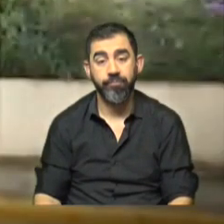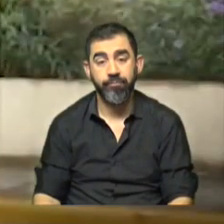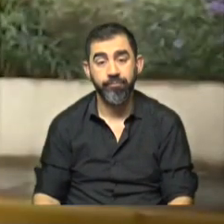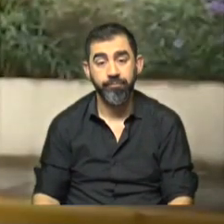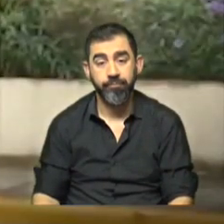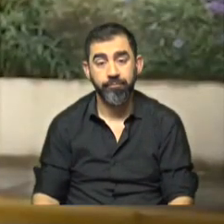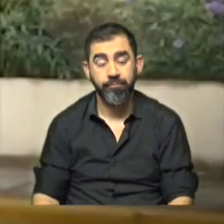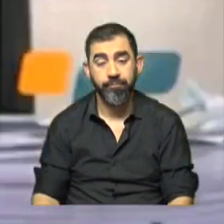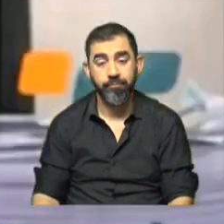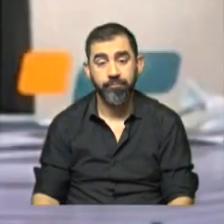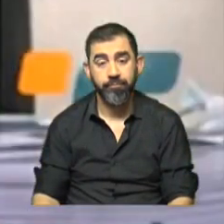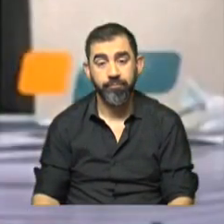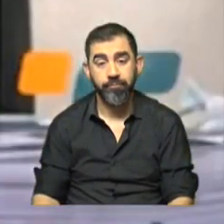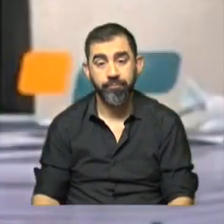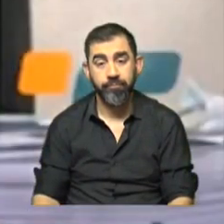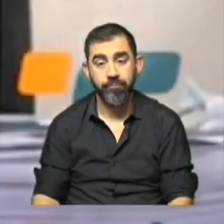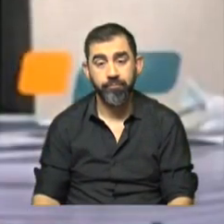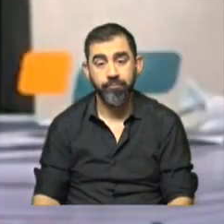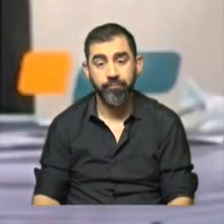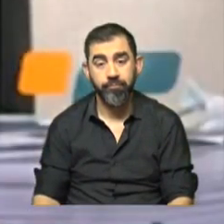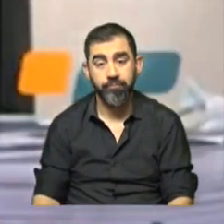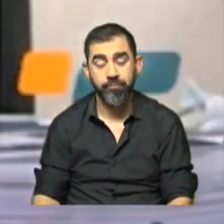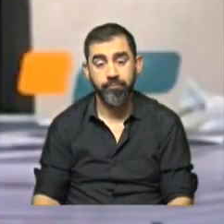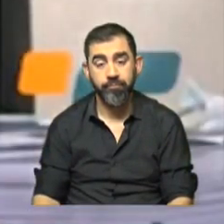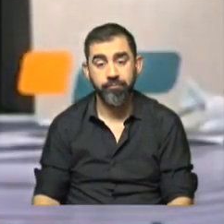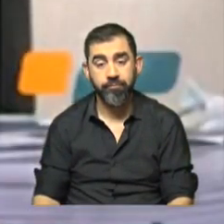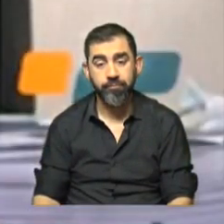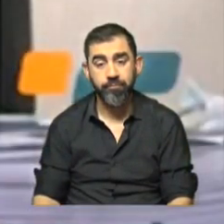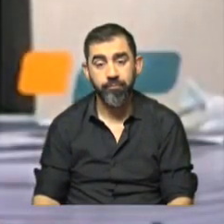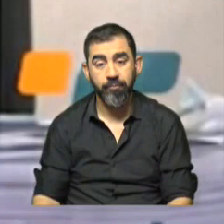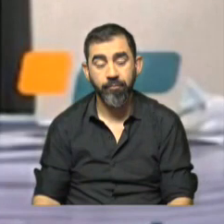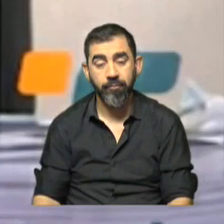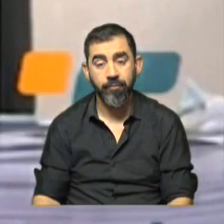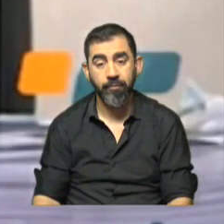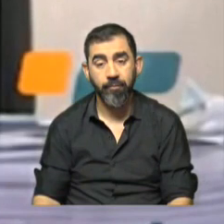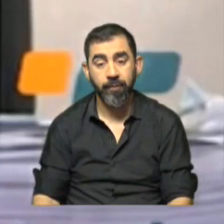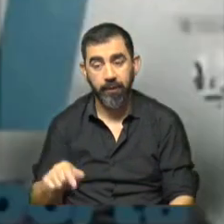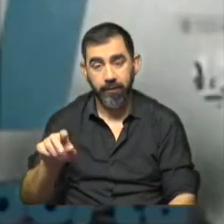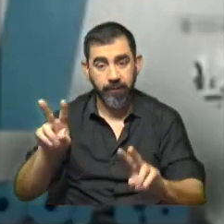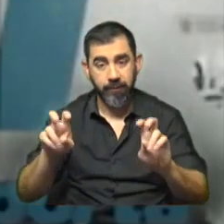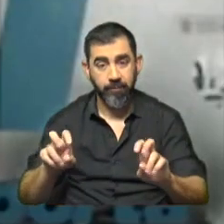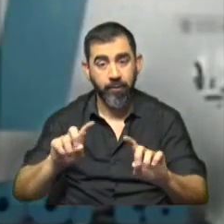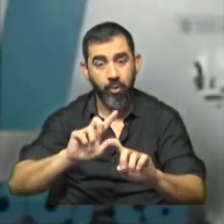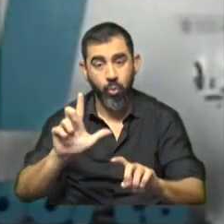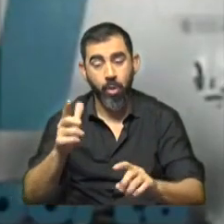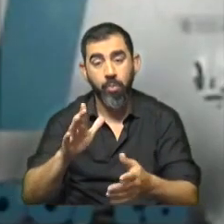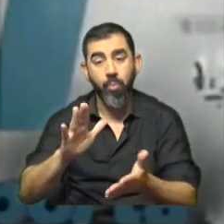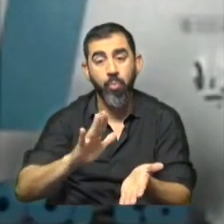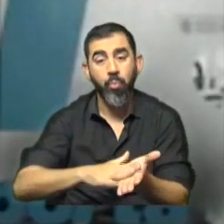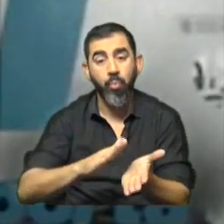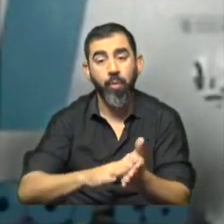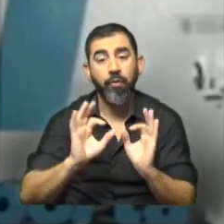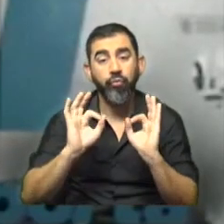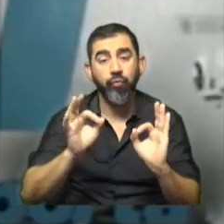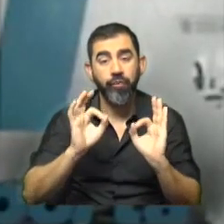En efecto, si bien consta, bueno, la parte pertinente es esa, no surgen elementos de convicción